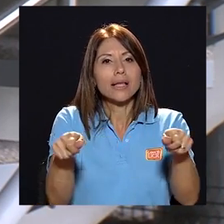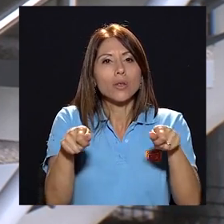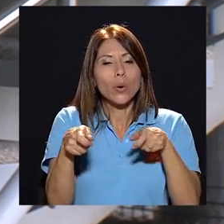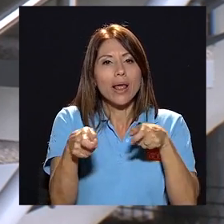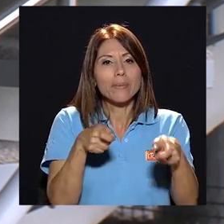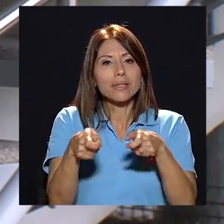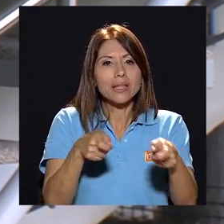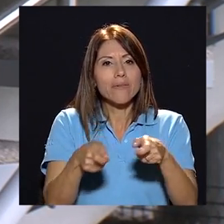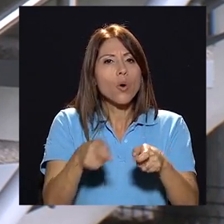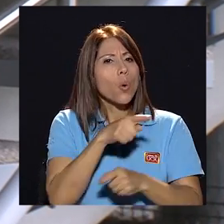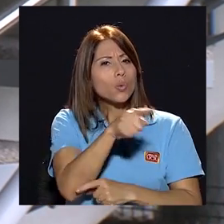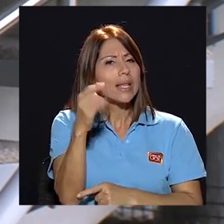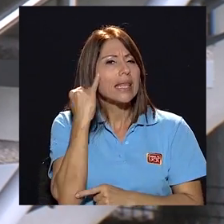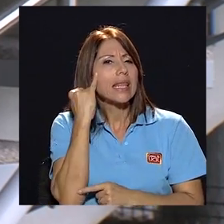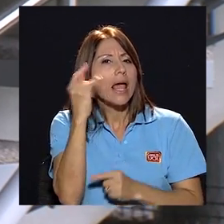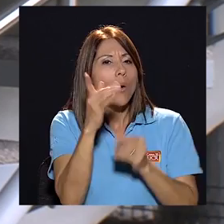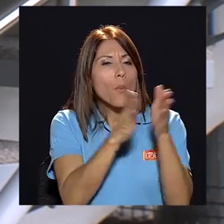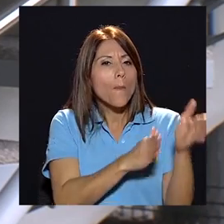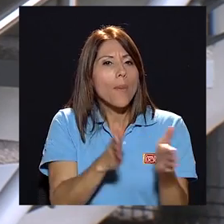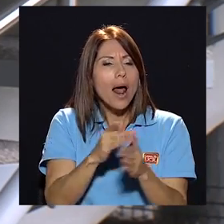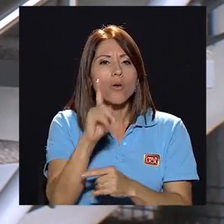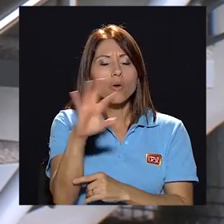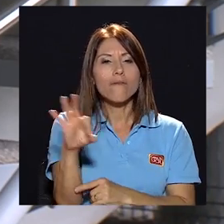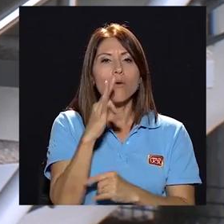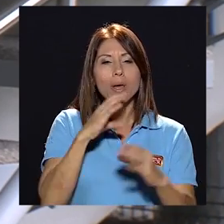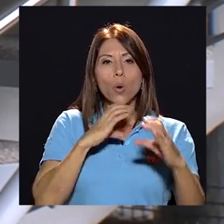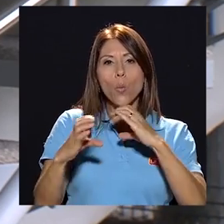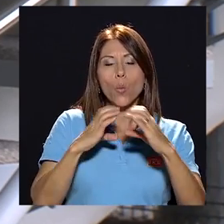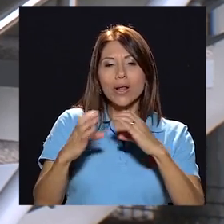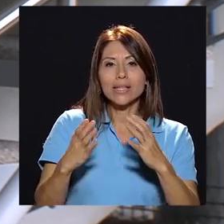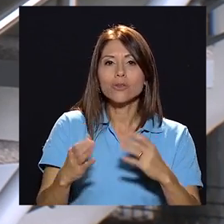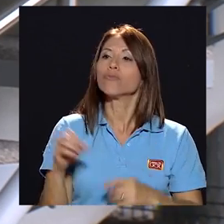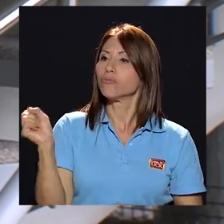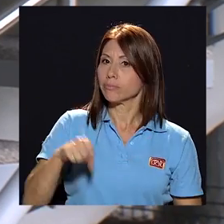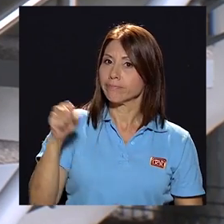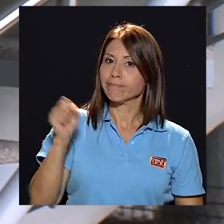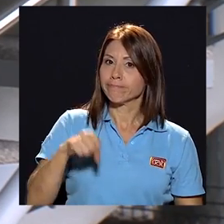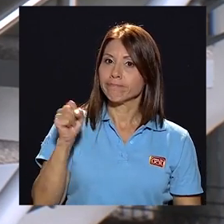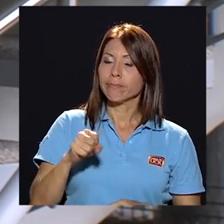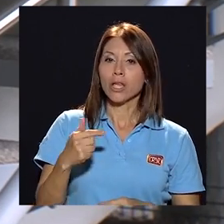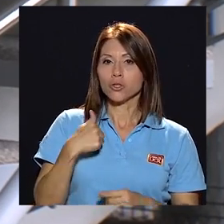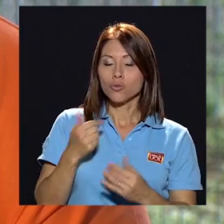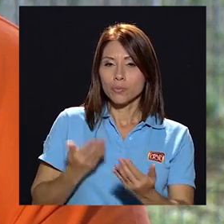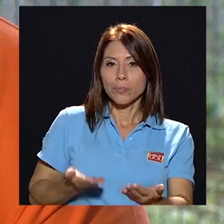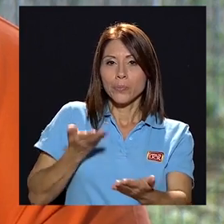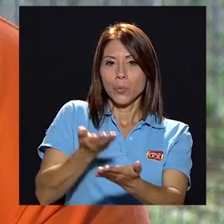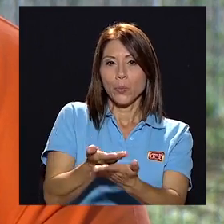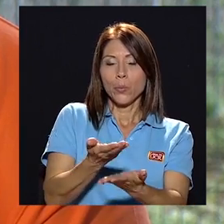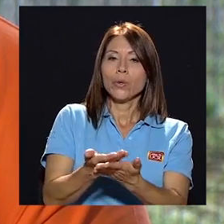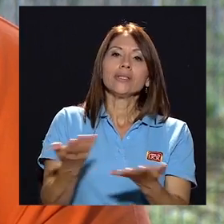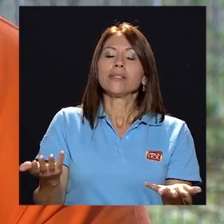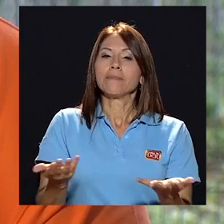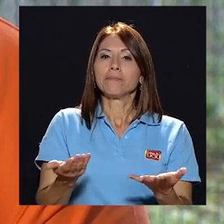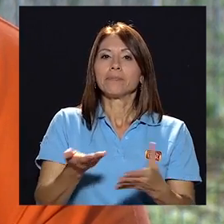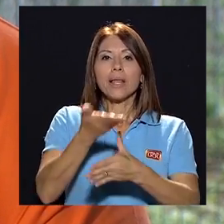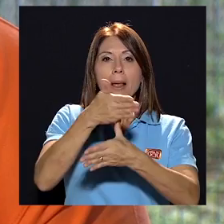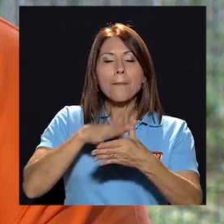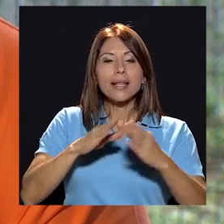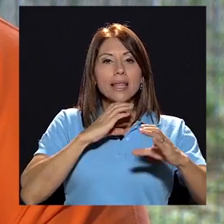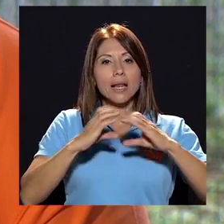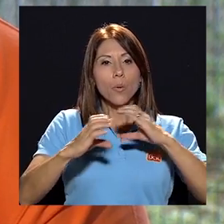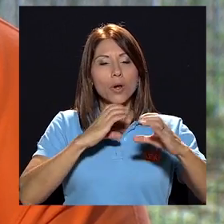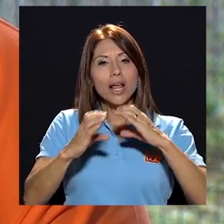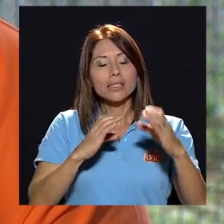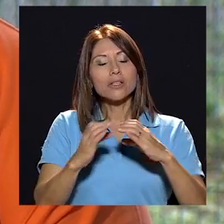¿Tiene alguna idea de un plan o un canal de comunicación para sus representados? Sí, claro. Dentro de la propuesta que yo tengo, la